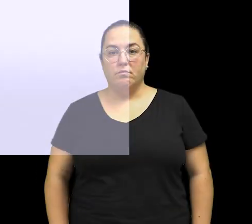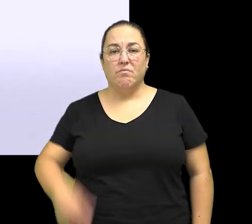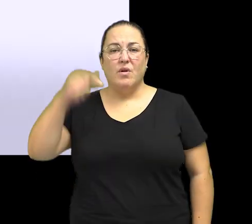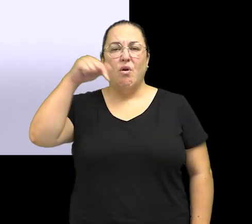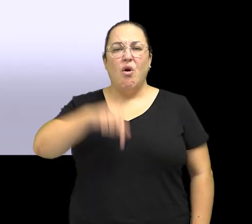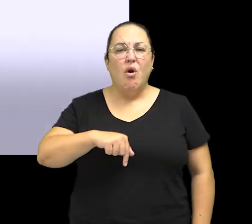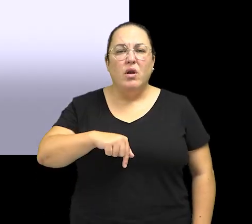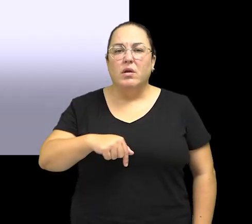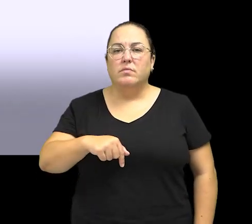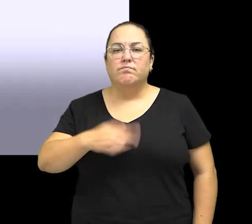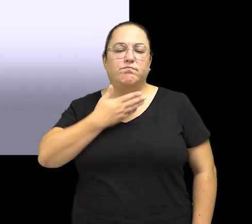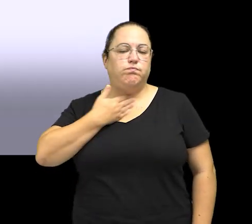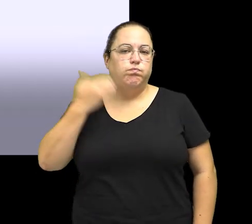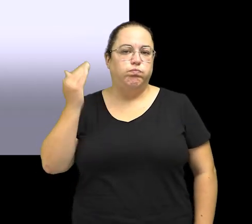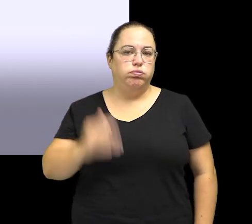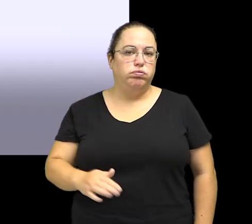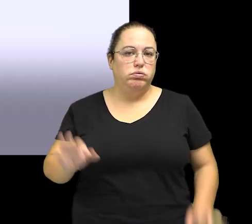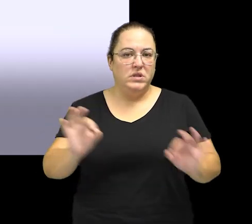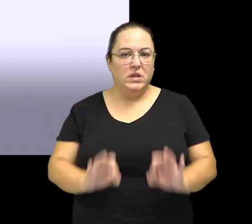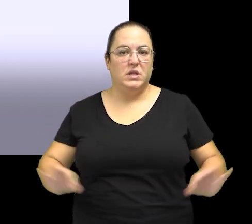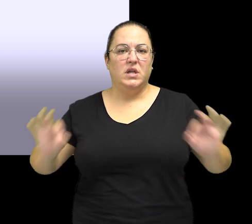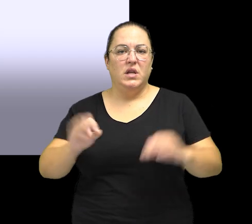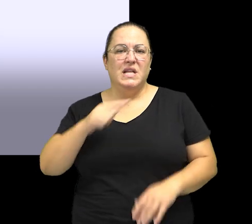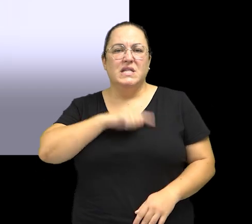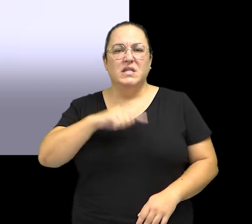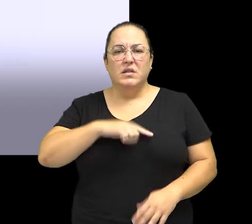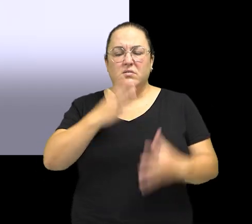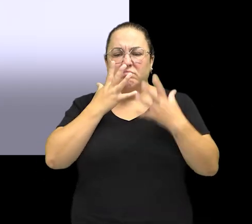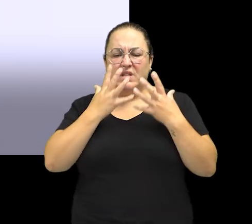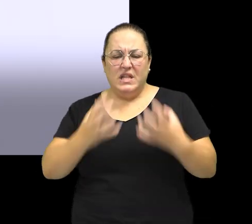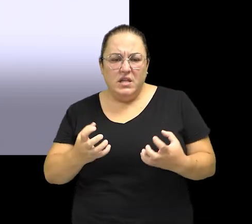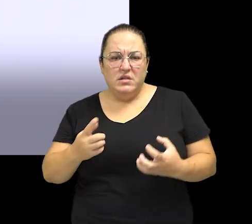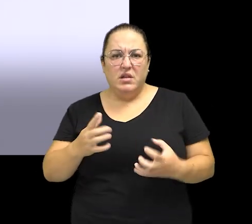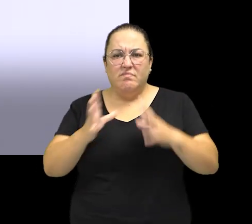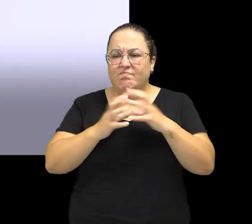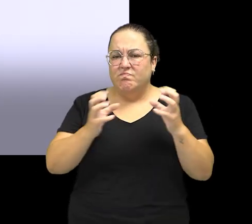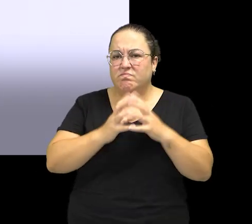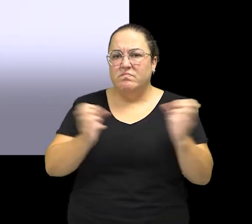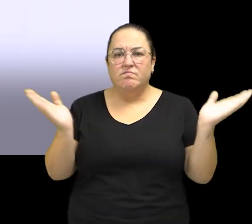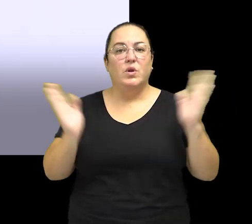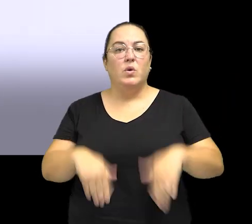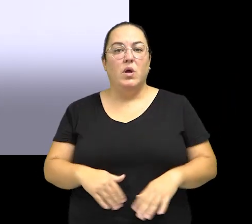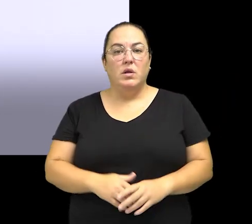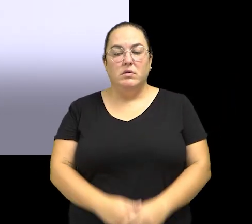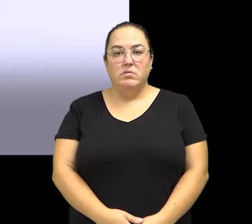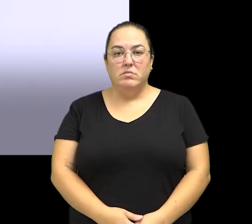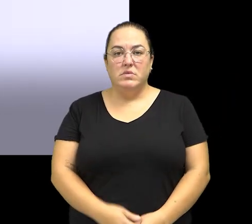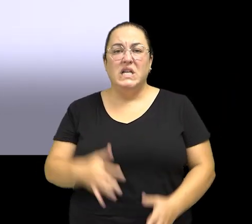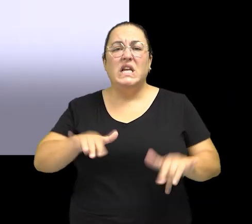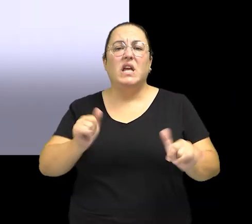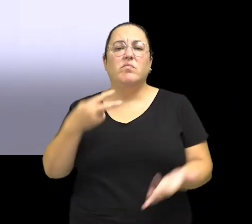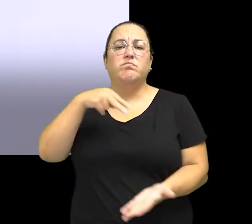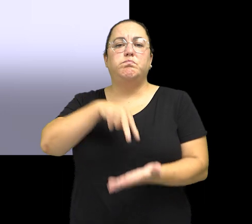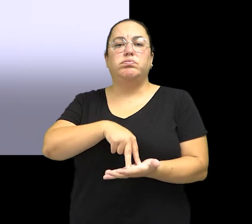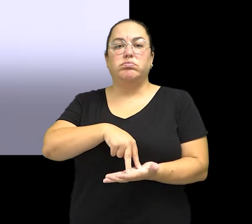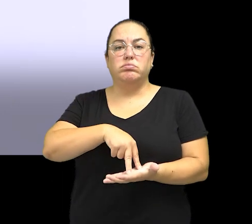O xe era un deses días nos que nada me apetecía. Atopábame triste e desganada. Non tiña ganas nin